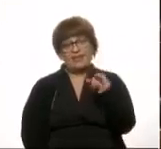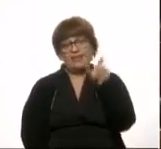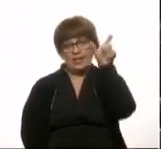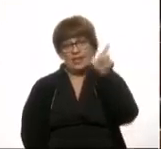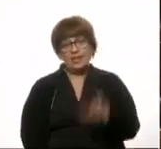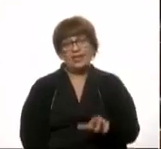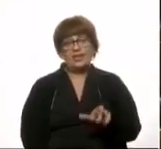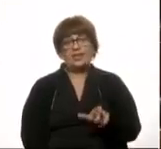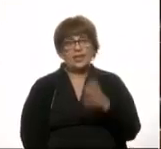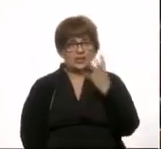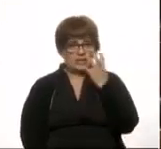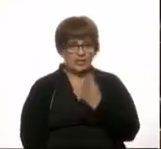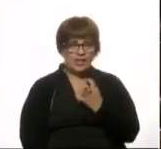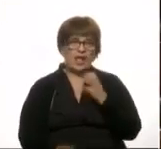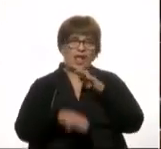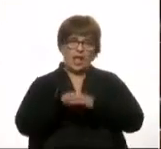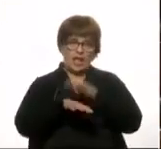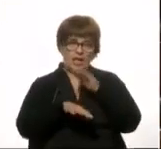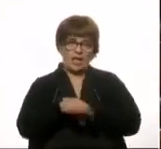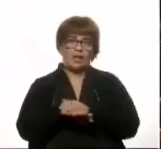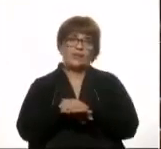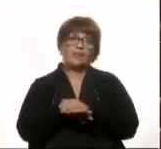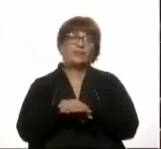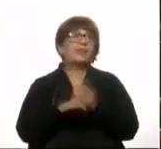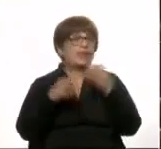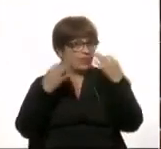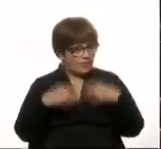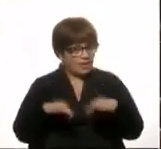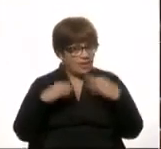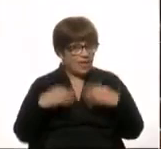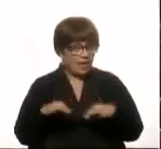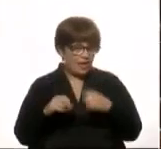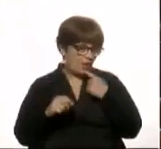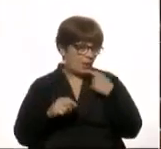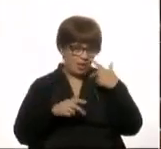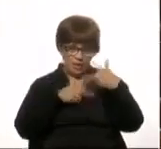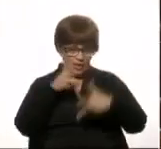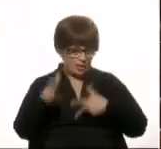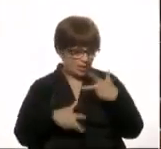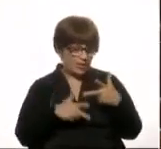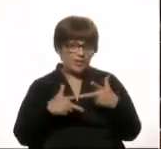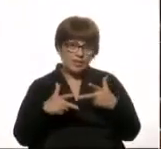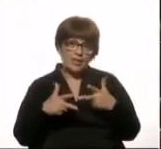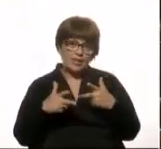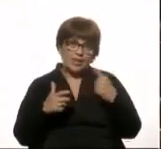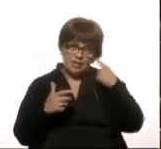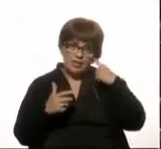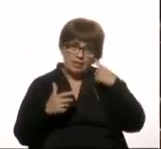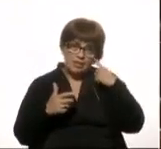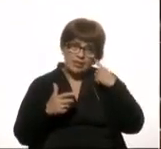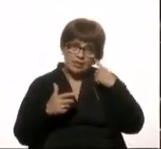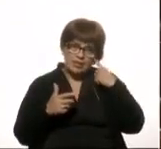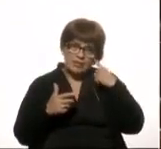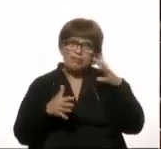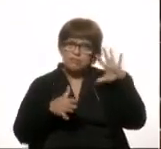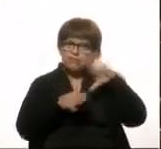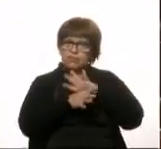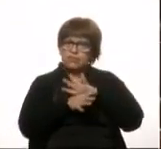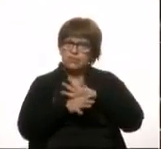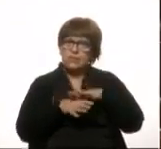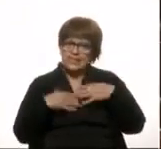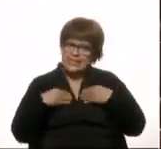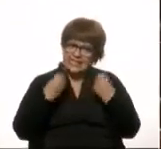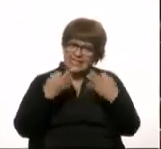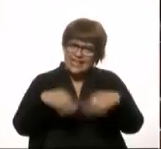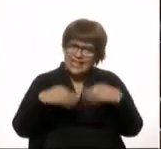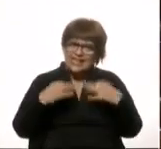seria, responsable, y que en verdad lo que está diciendo, lo está diciendo porque lo piensa, lo está diciendo porque